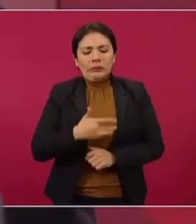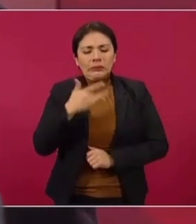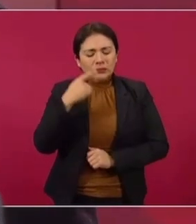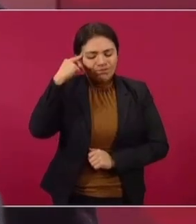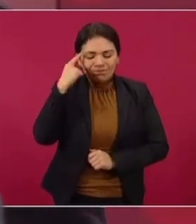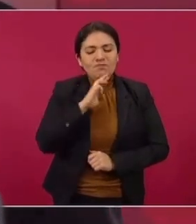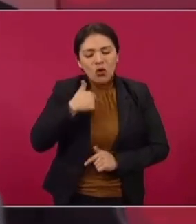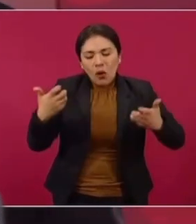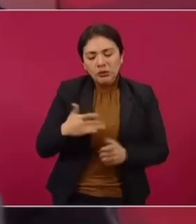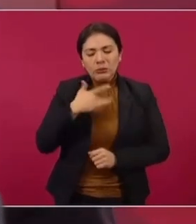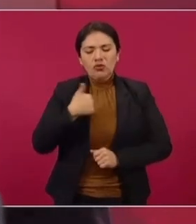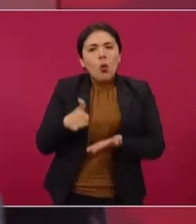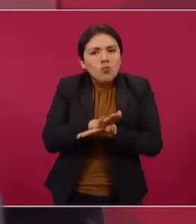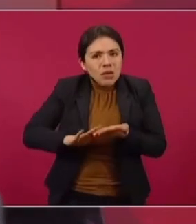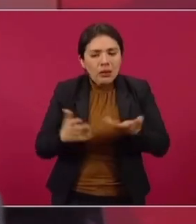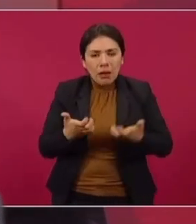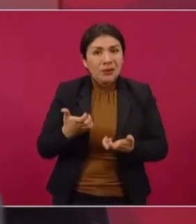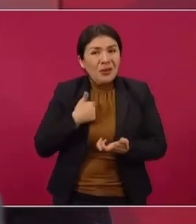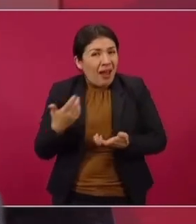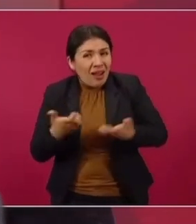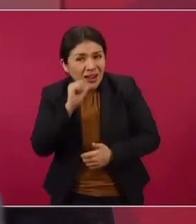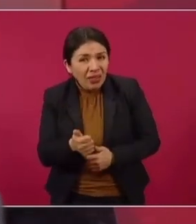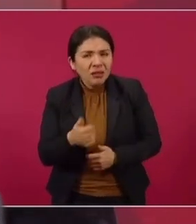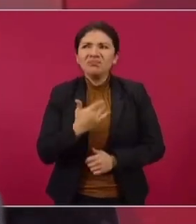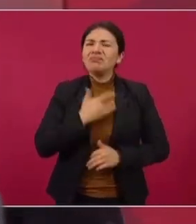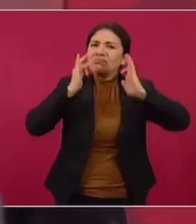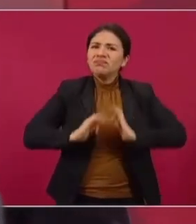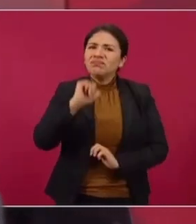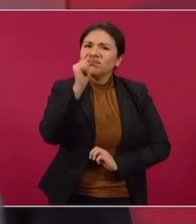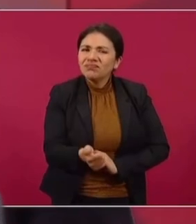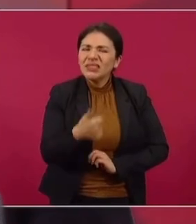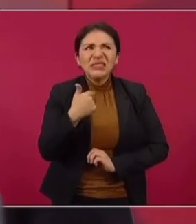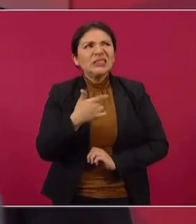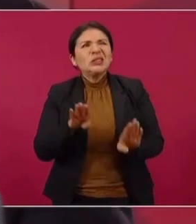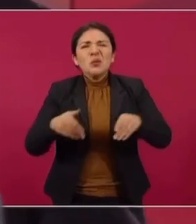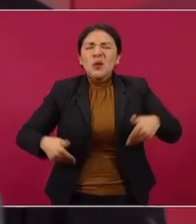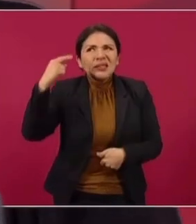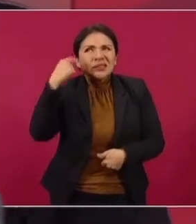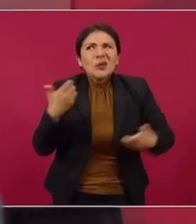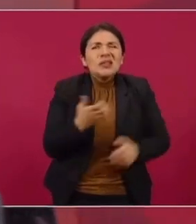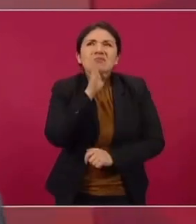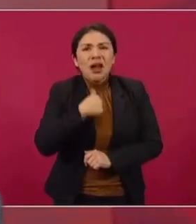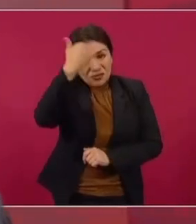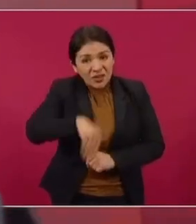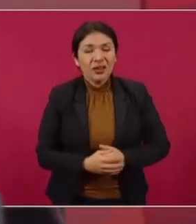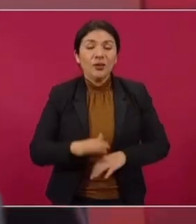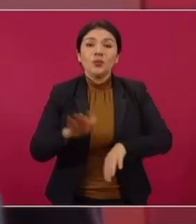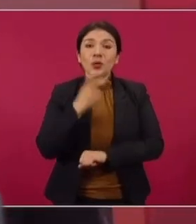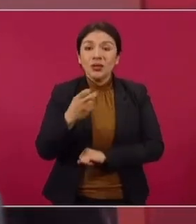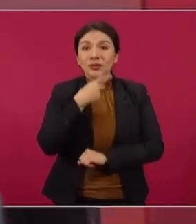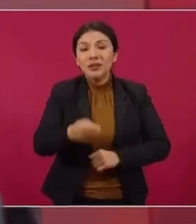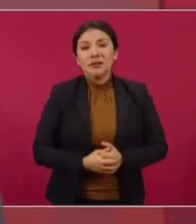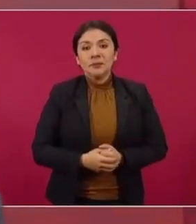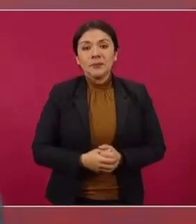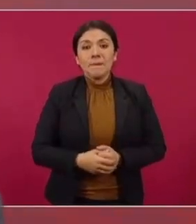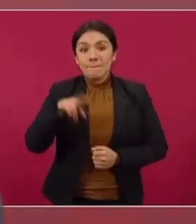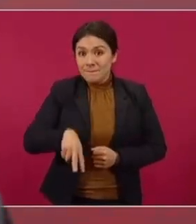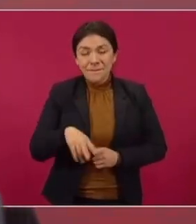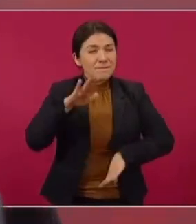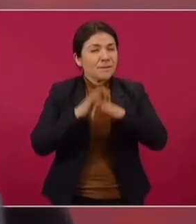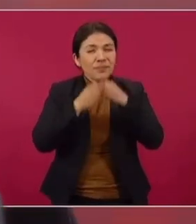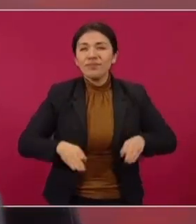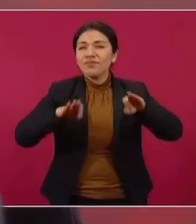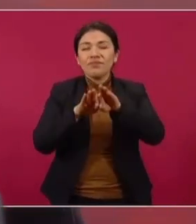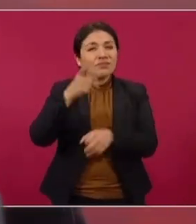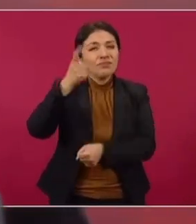humildad. Y si no, no me siento bien con mi conciencia. Por eso hablo de que nuestro tribunal, el más